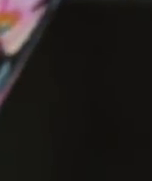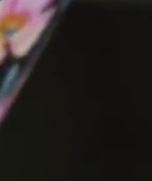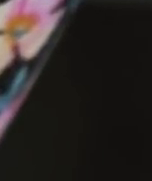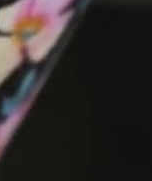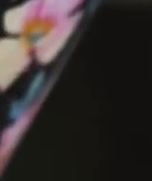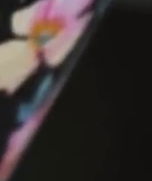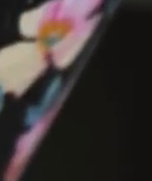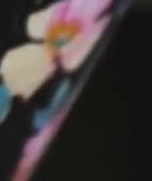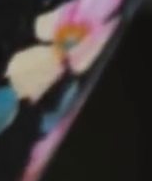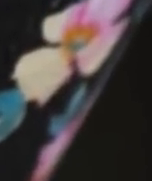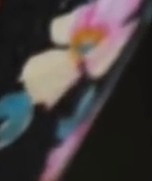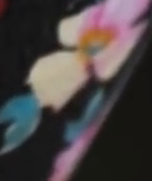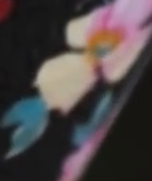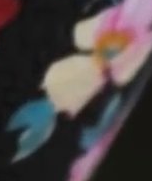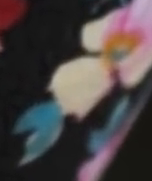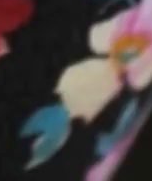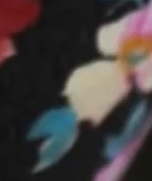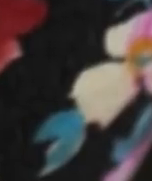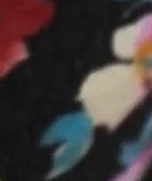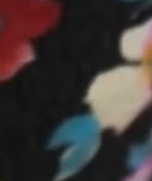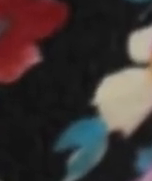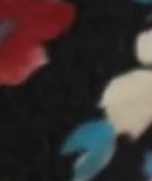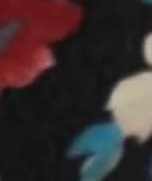La esperanza llora en la noche